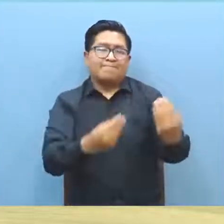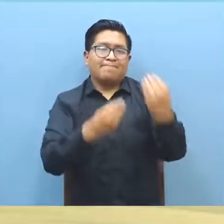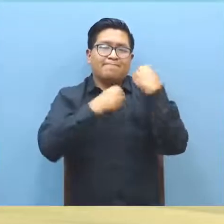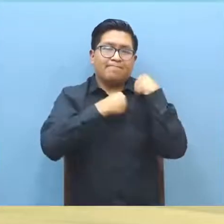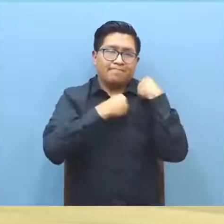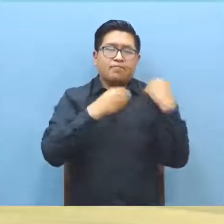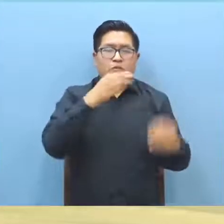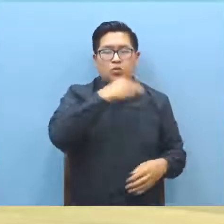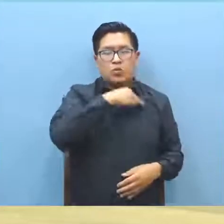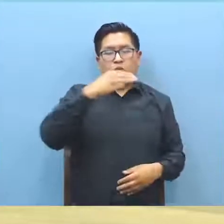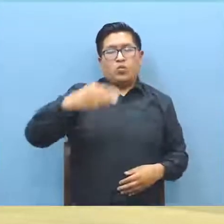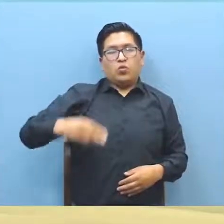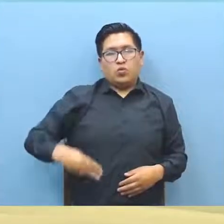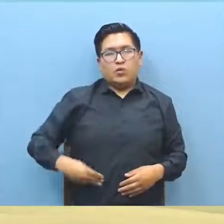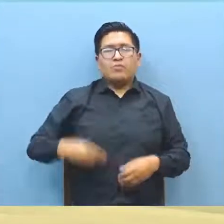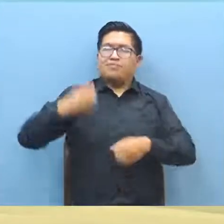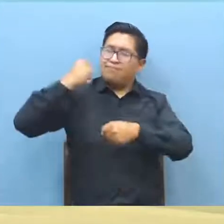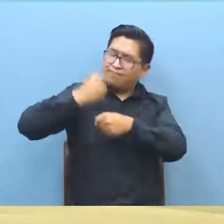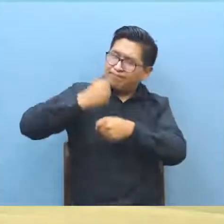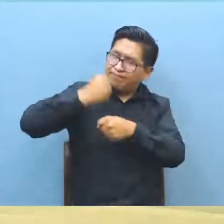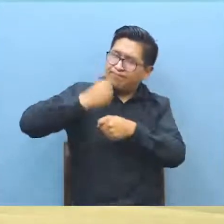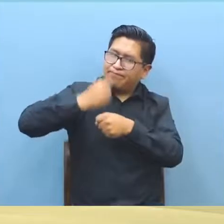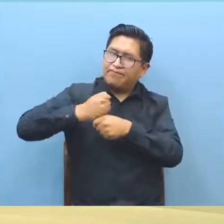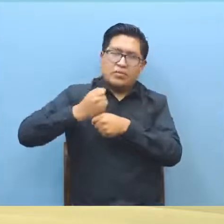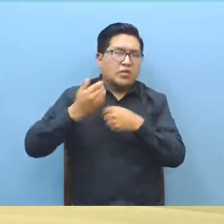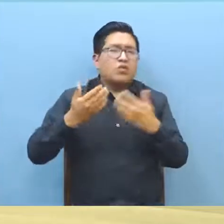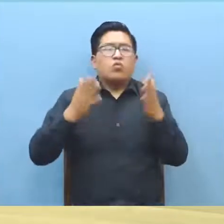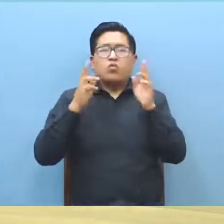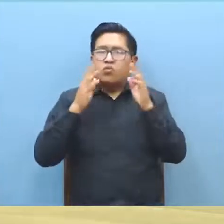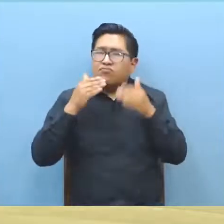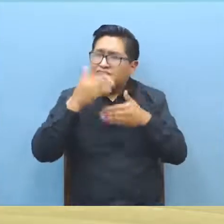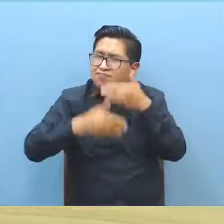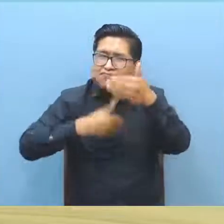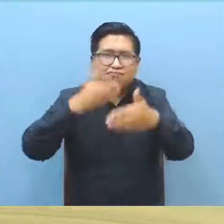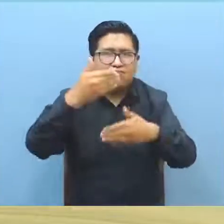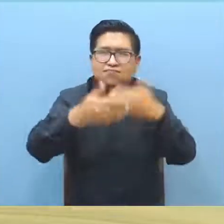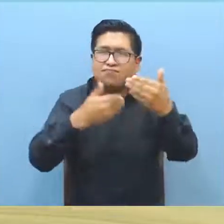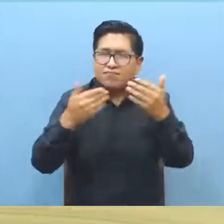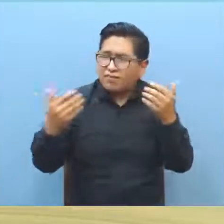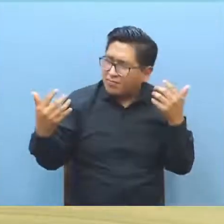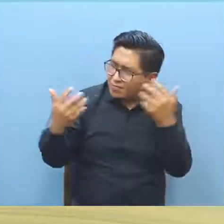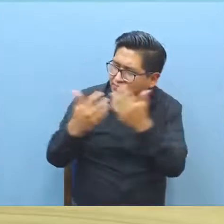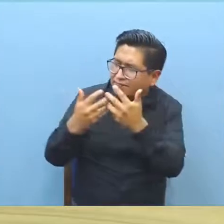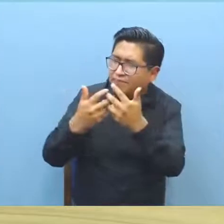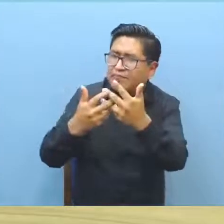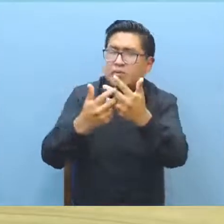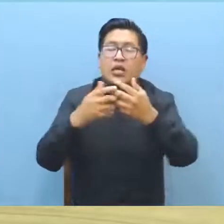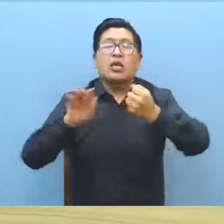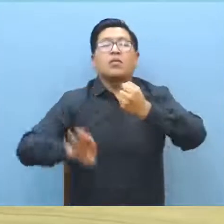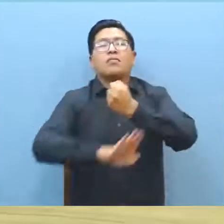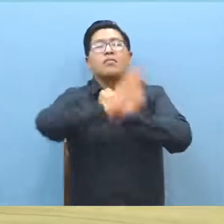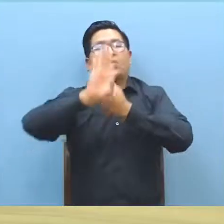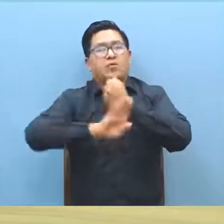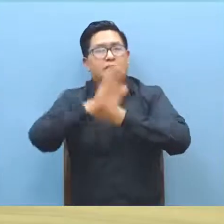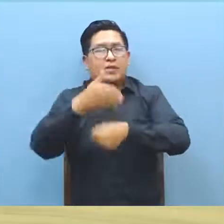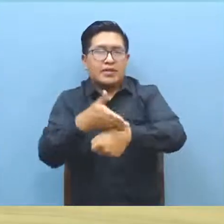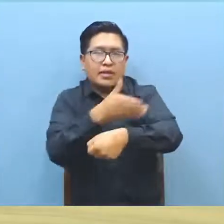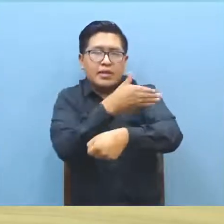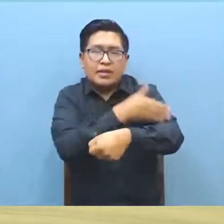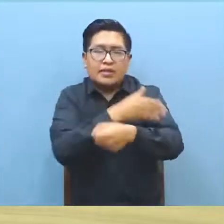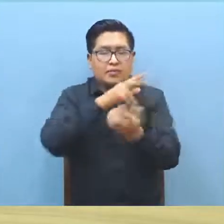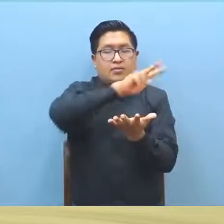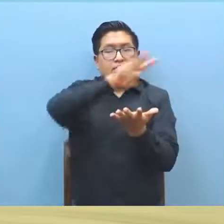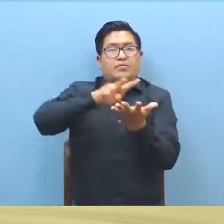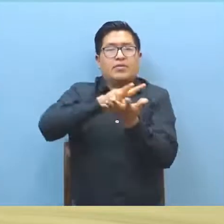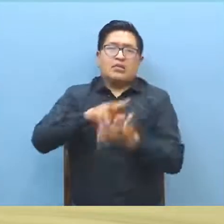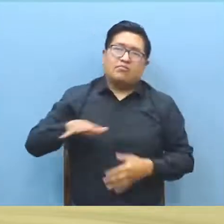Vinto como ejecutivo estamos trabajando de forma muy, muy, muy muy de cerca en este tema de prevención que lo vamos a hacer en el